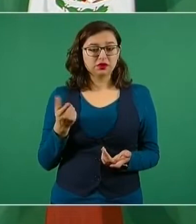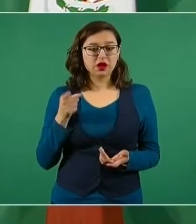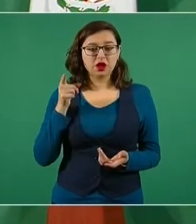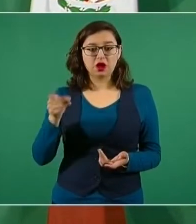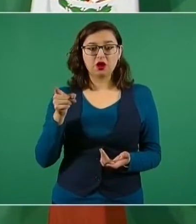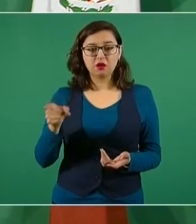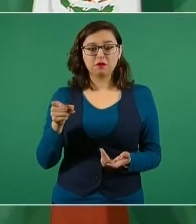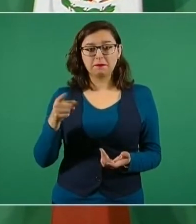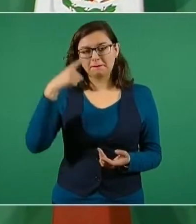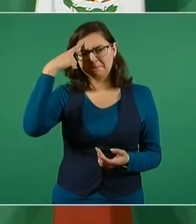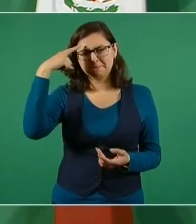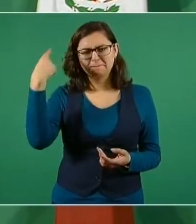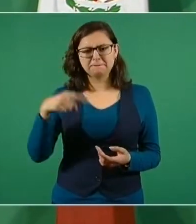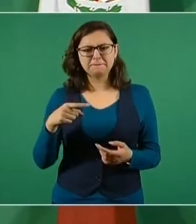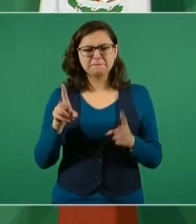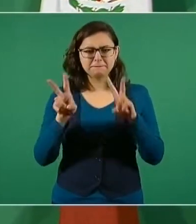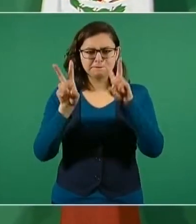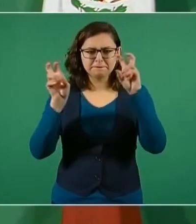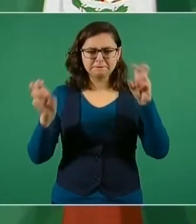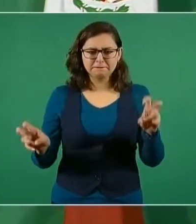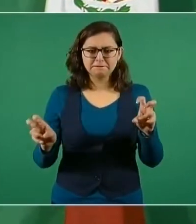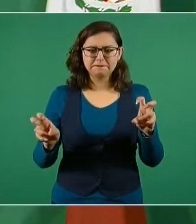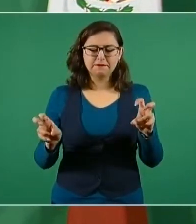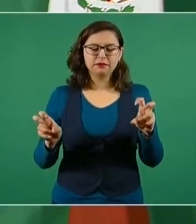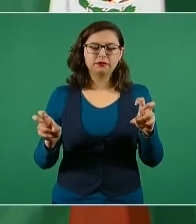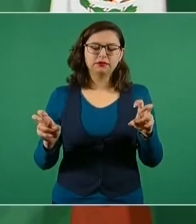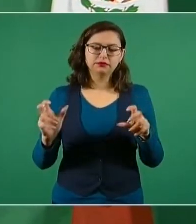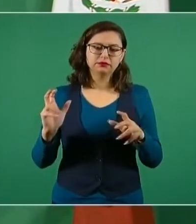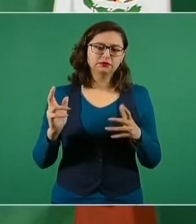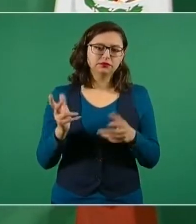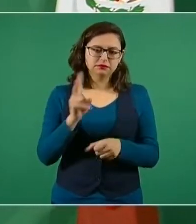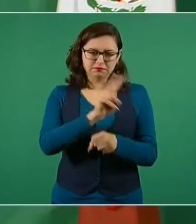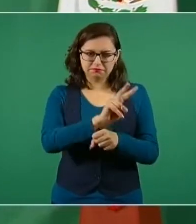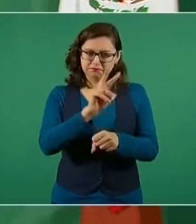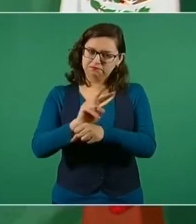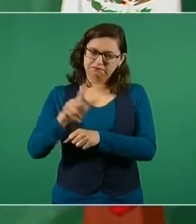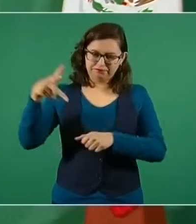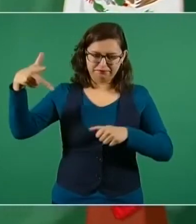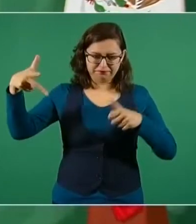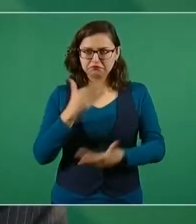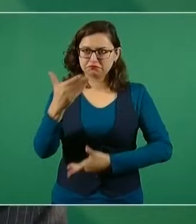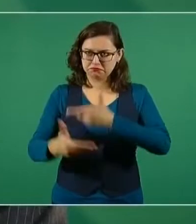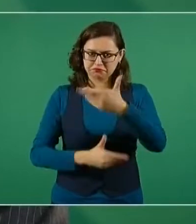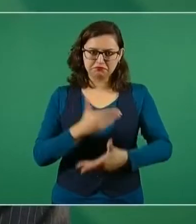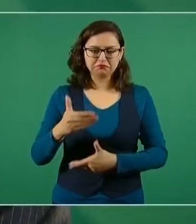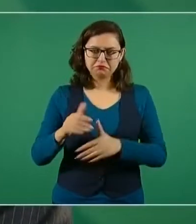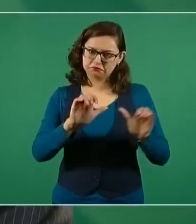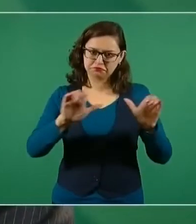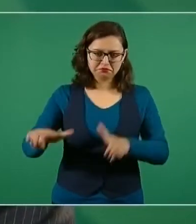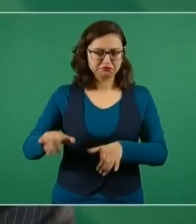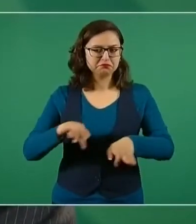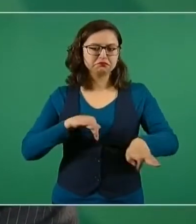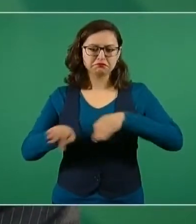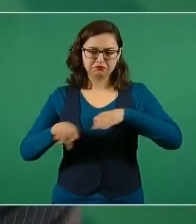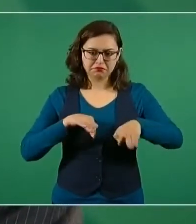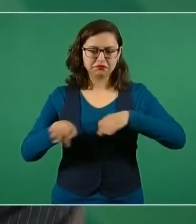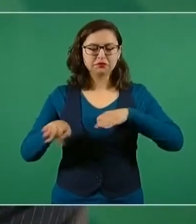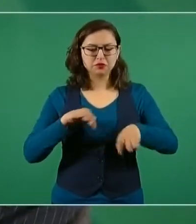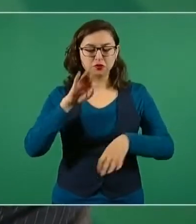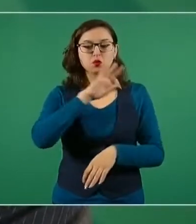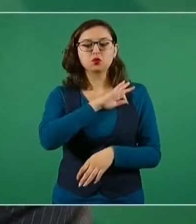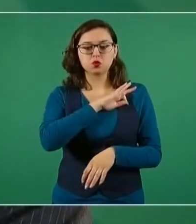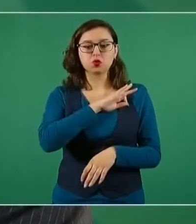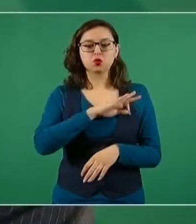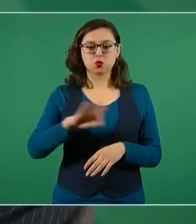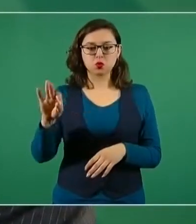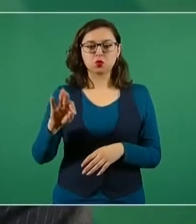destacó que la Secretaría de Energía ya está ubicada en Villahermosa, Tabasco. No obstante, aún falta que más dependencias se